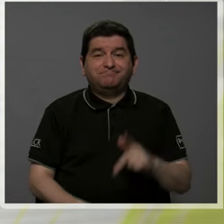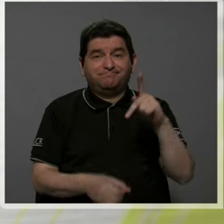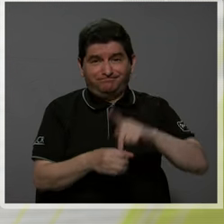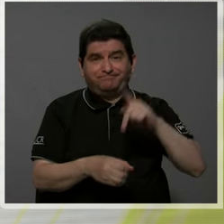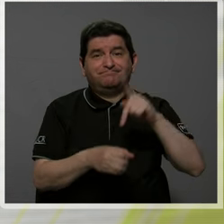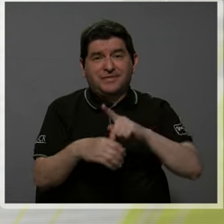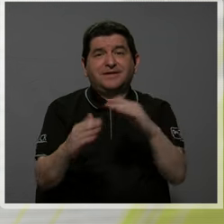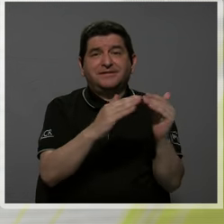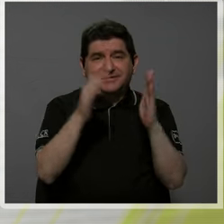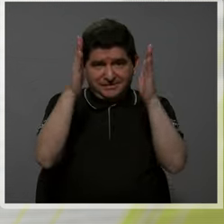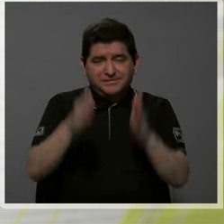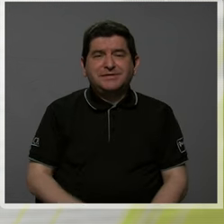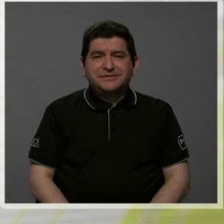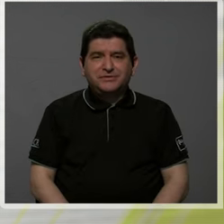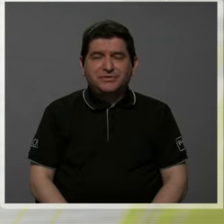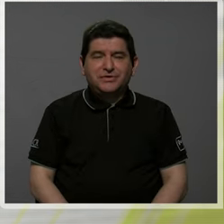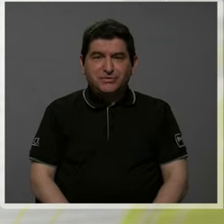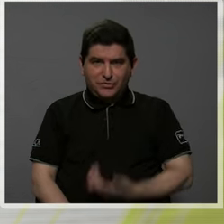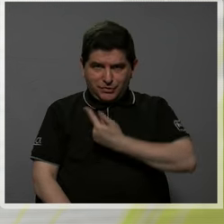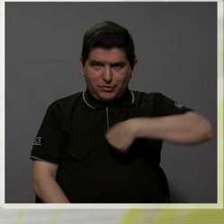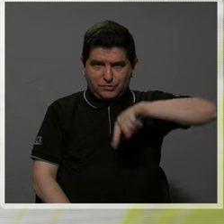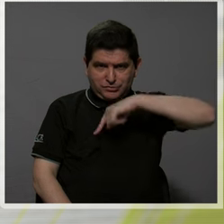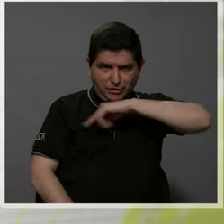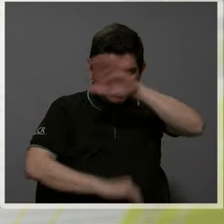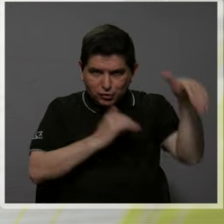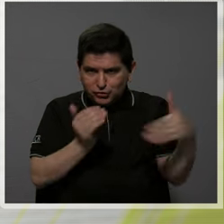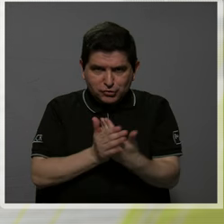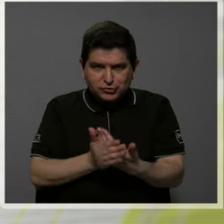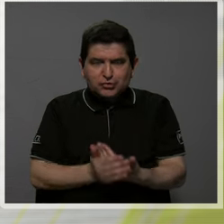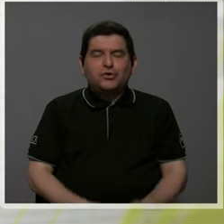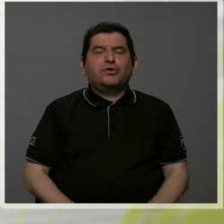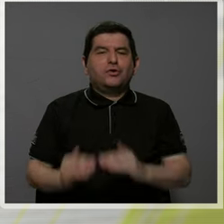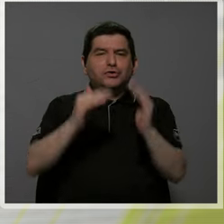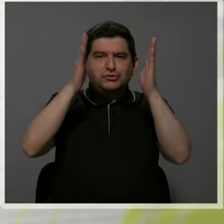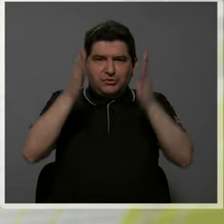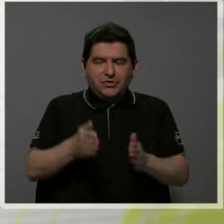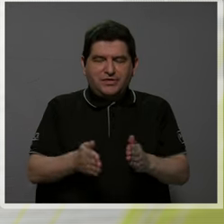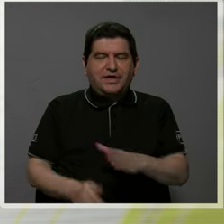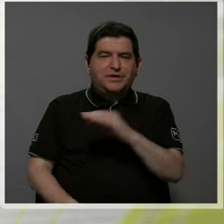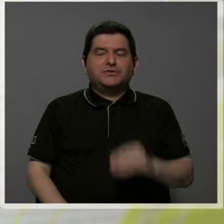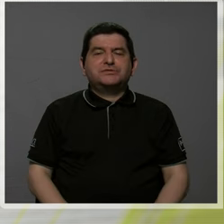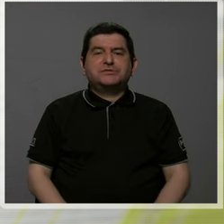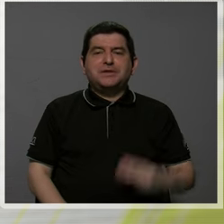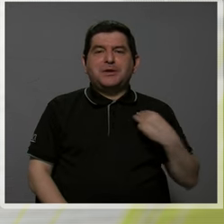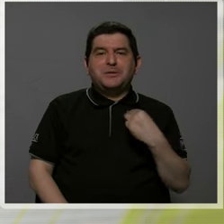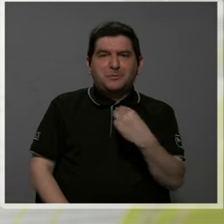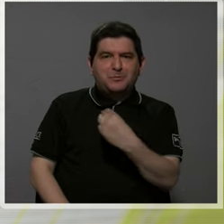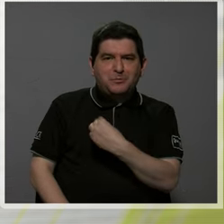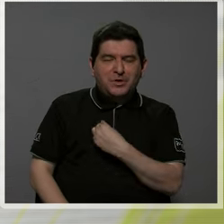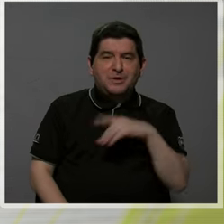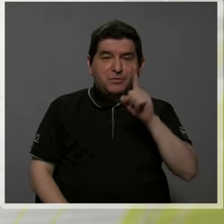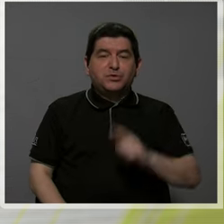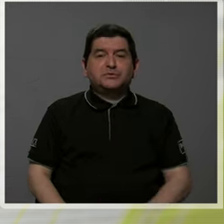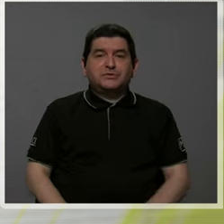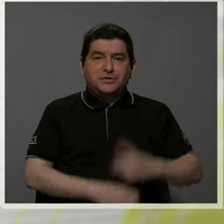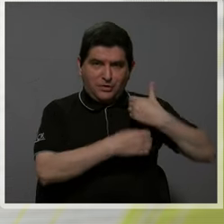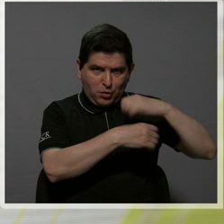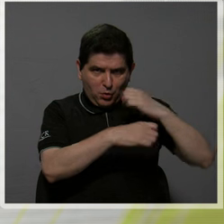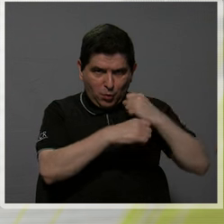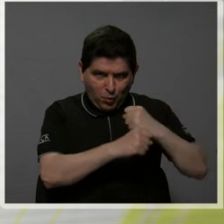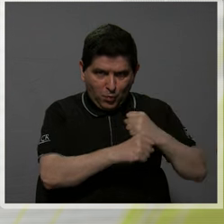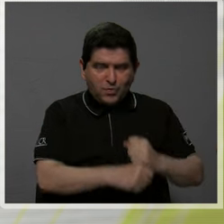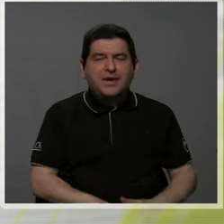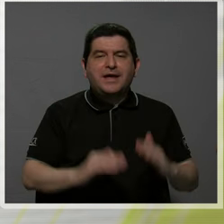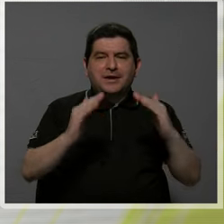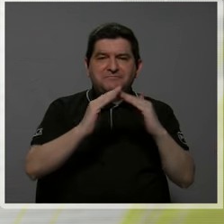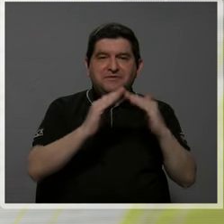de la ciudadanía. Convencernos todos nosotros como ciudadanos, como municipios. Cada uno de nosotros somos vecinos de